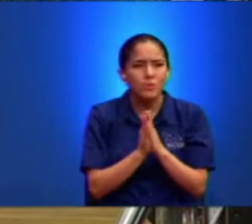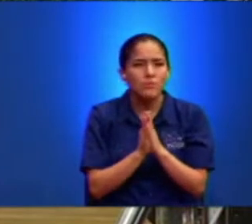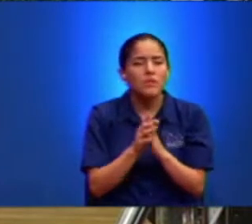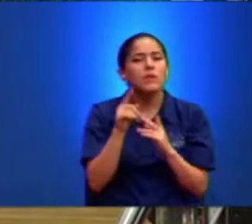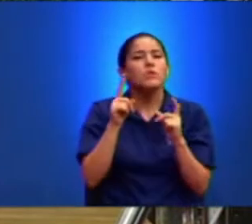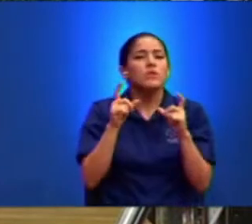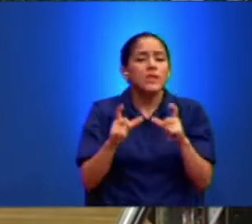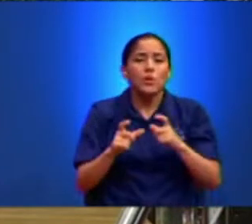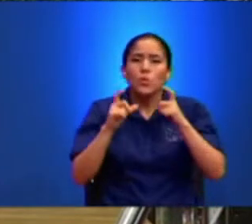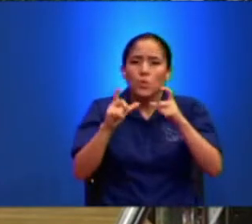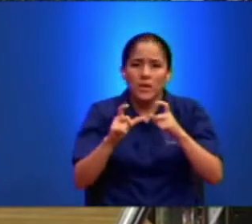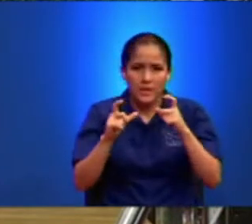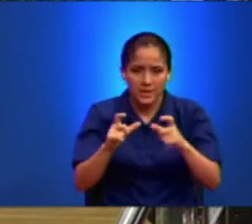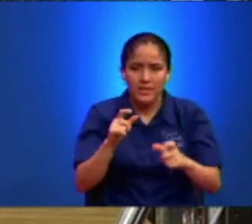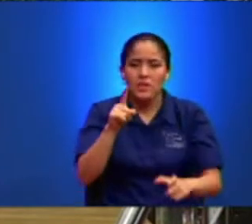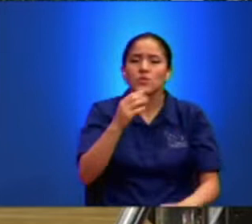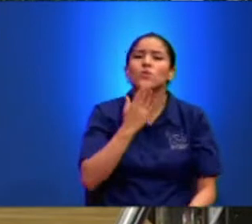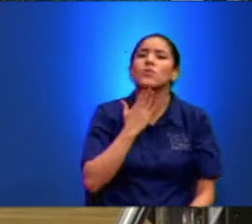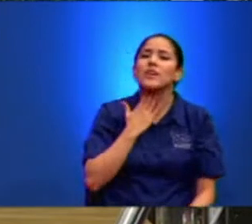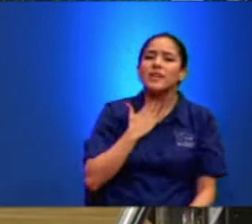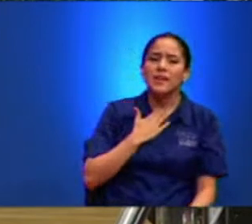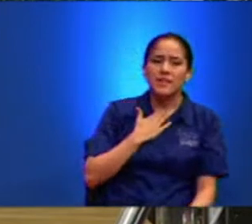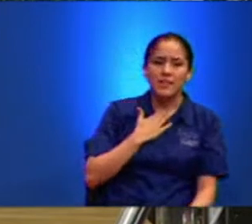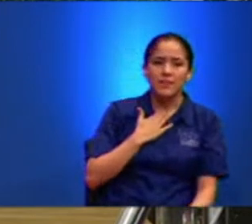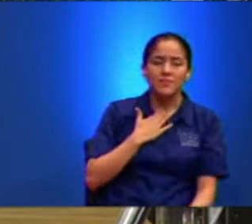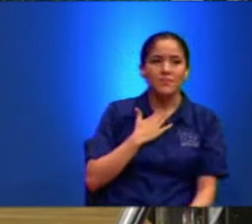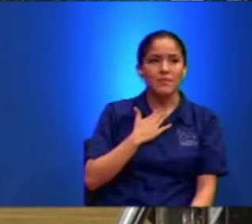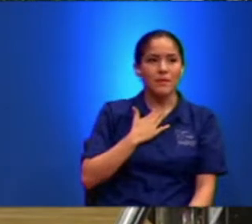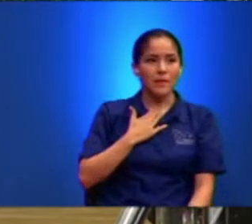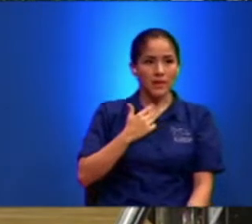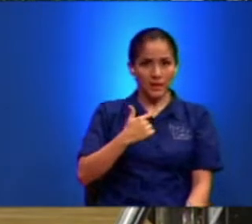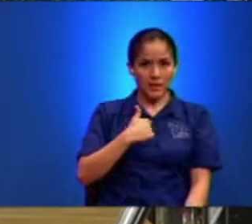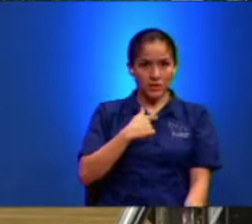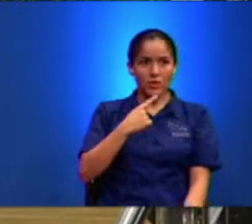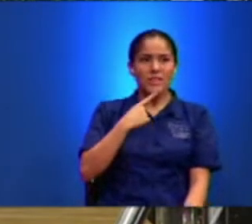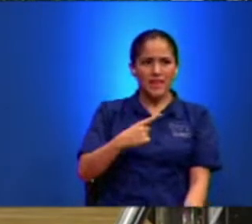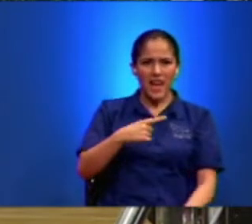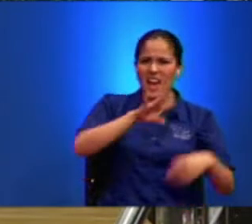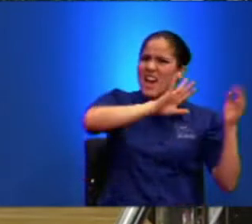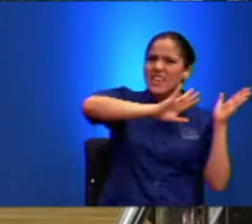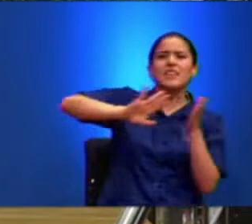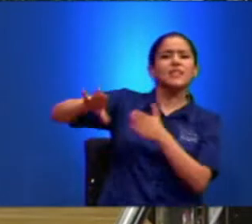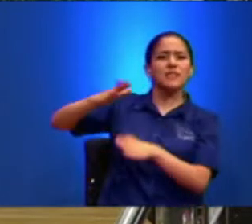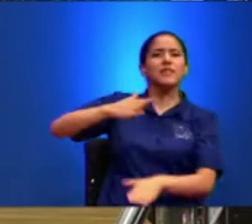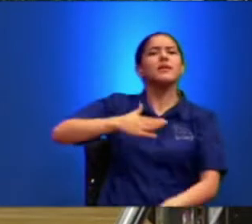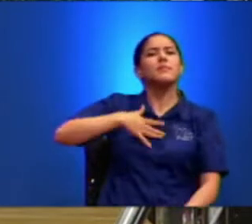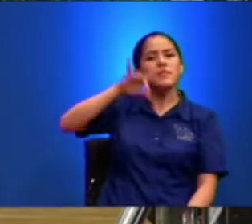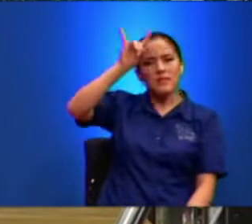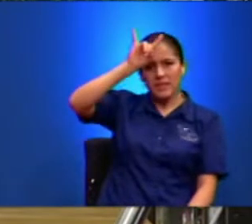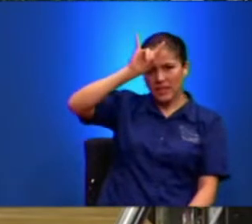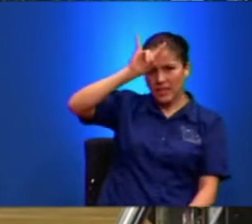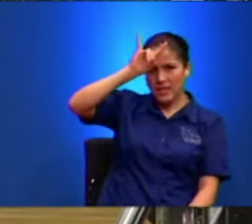Cuídese Su garganta Y yo le diga Quítese delante De mi Satanás